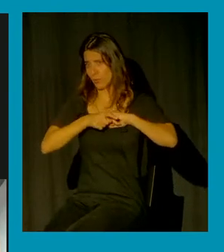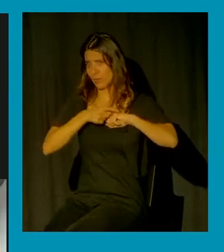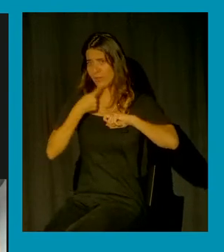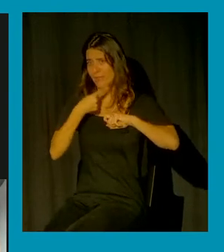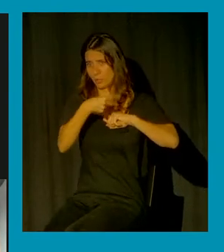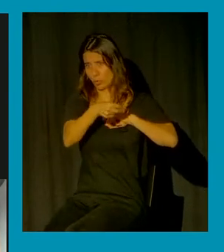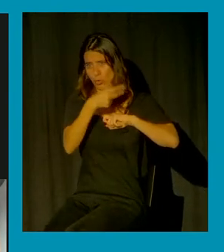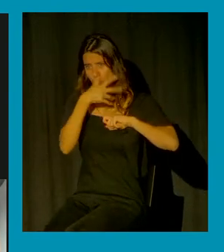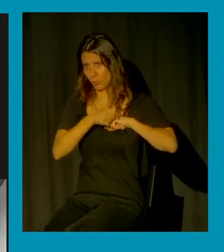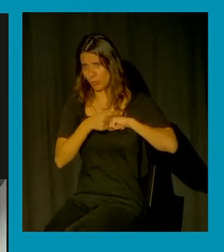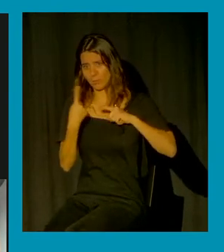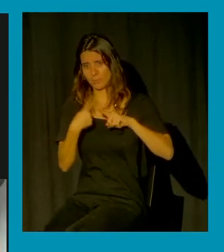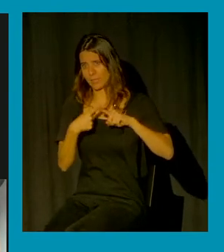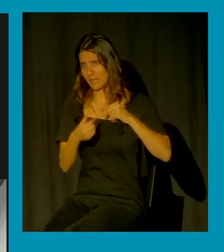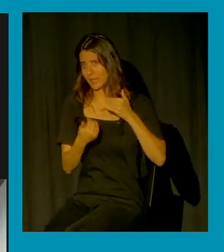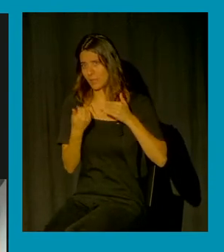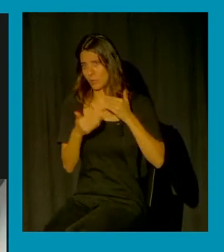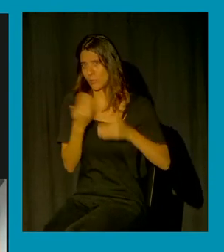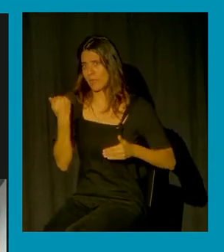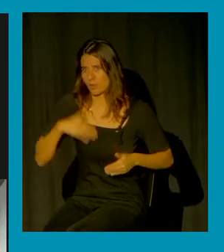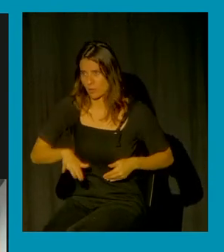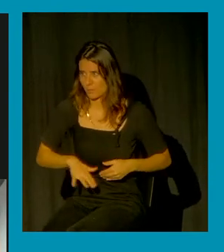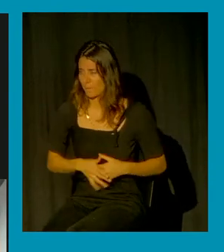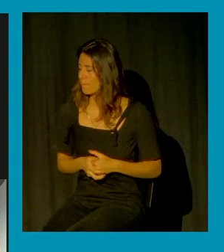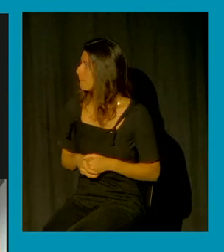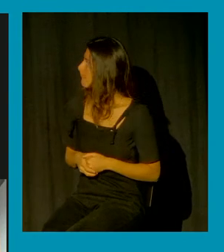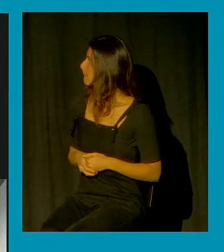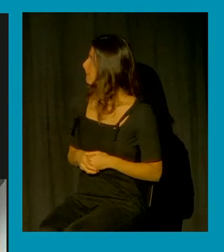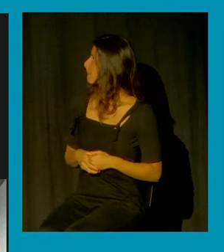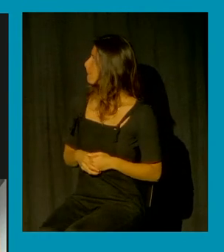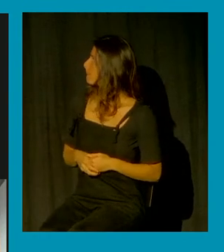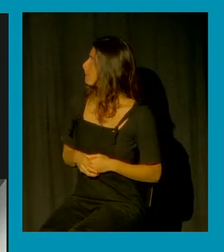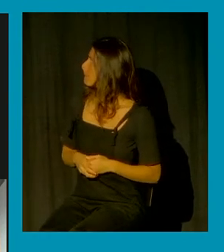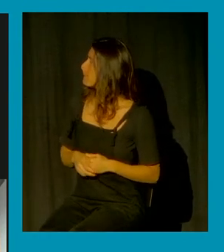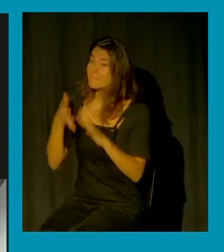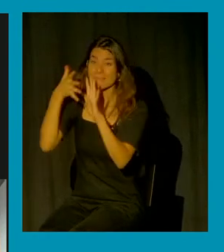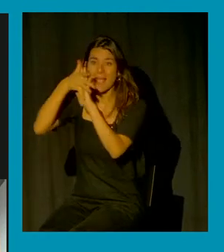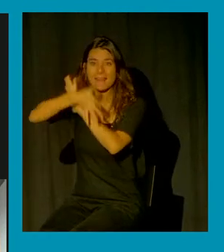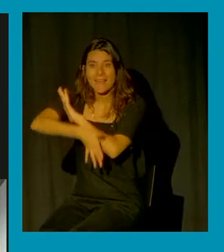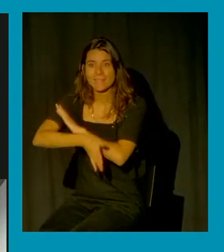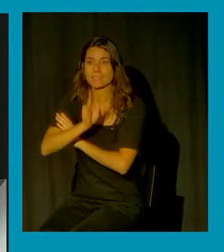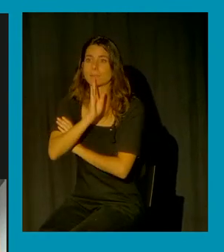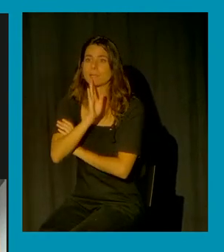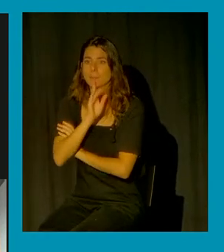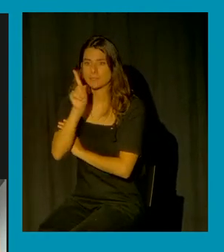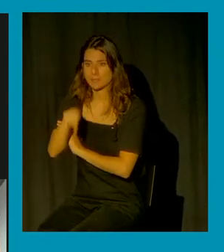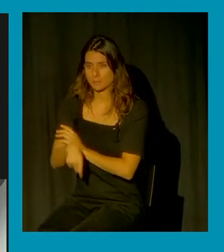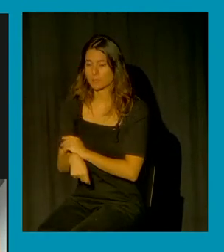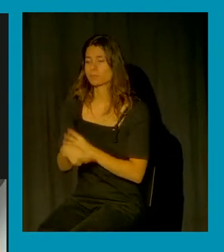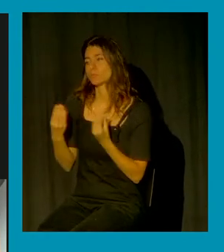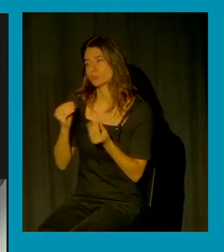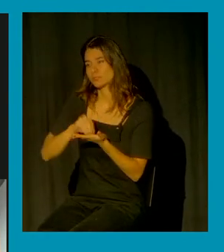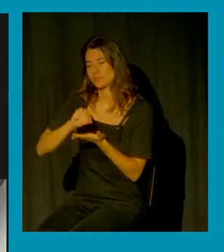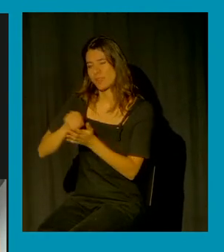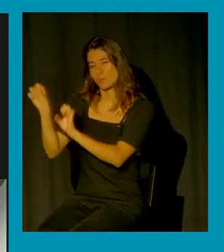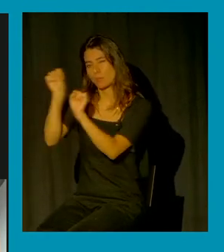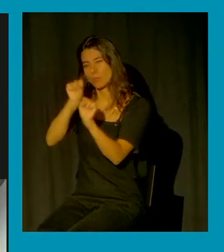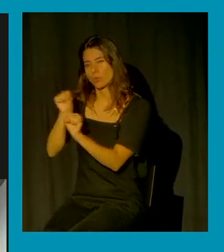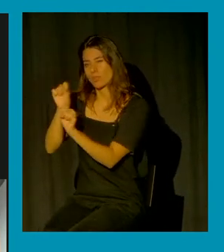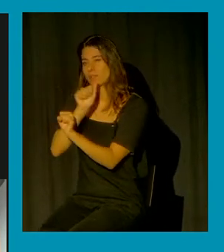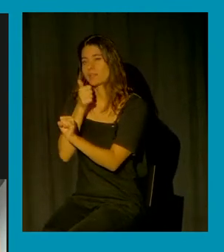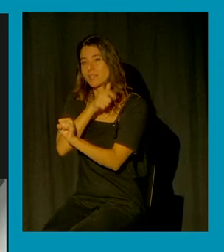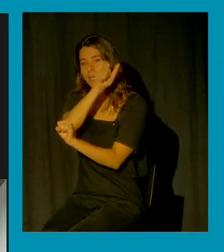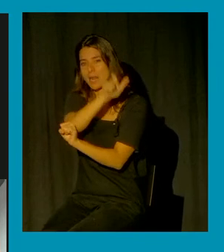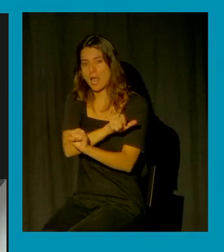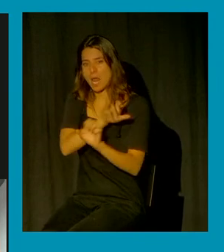¿qué pasa también con las narrativas que generalmente tienden a proteger al agresor y lo que tienden a hacer es tanto durante el